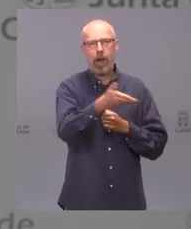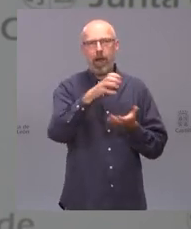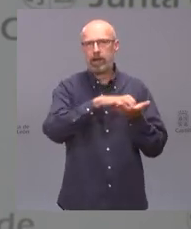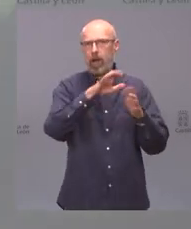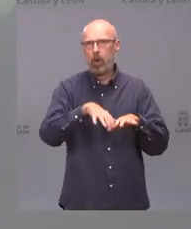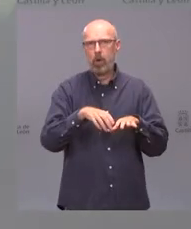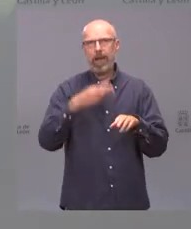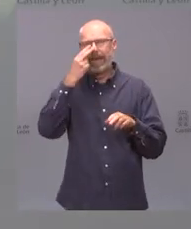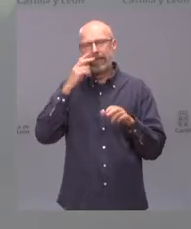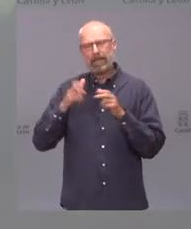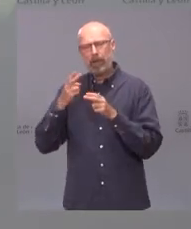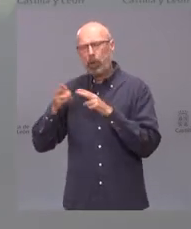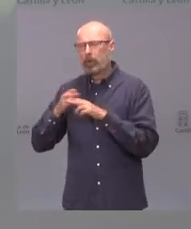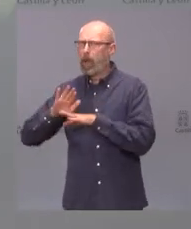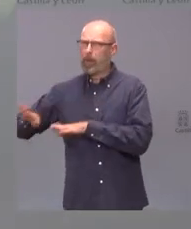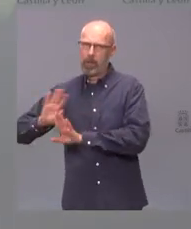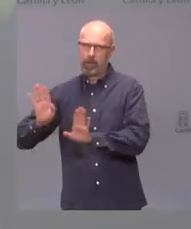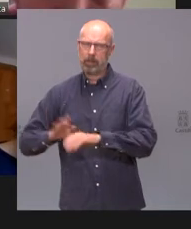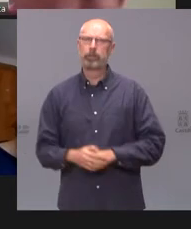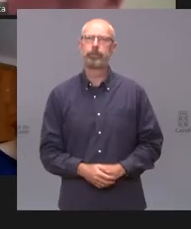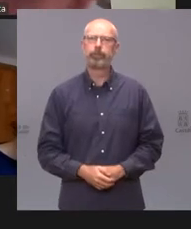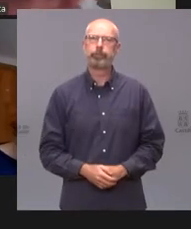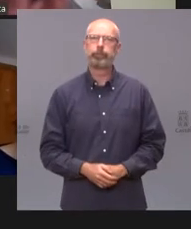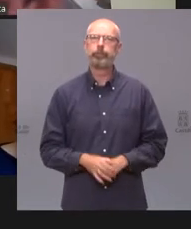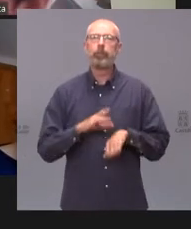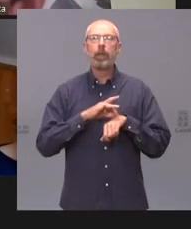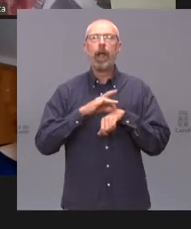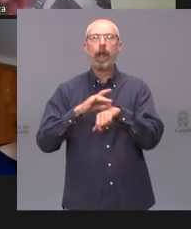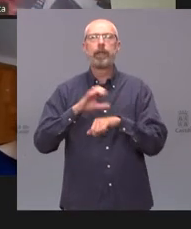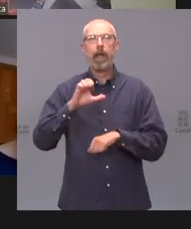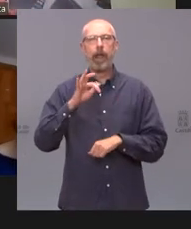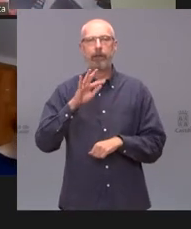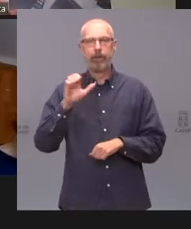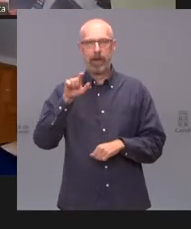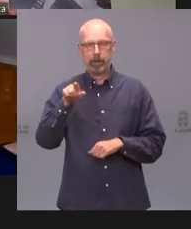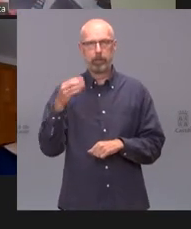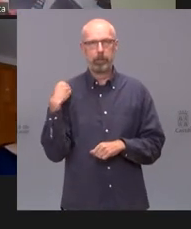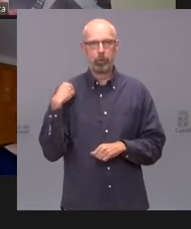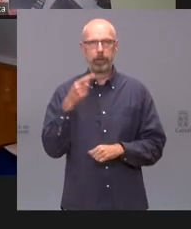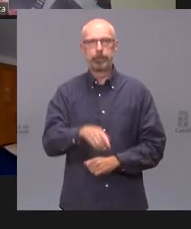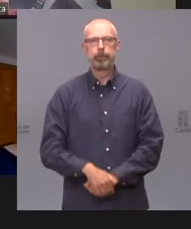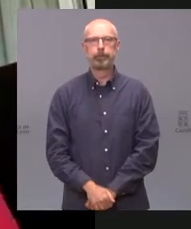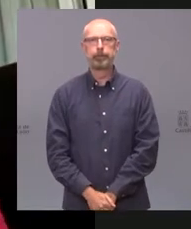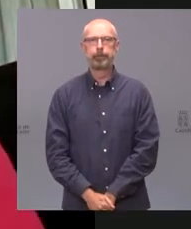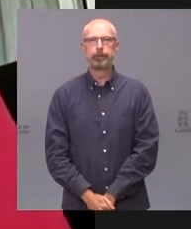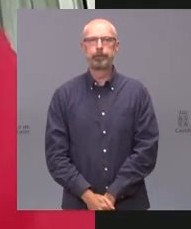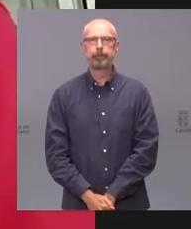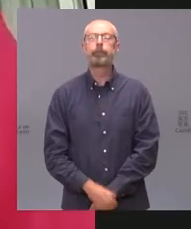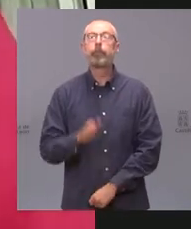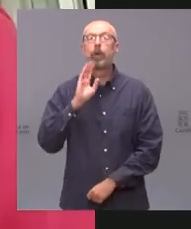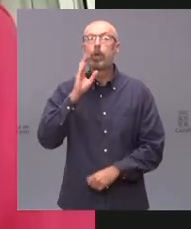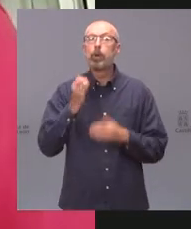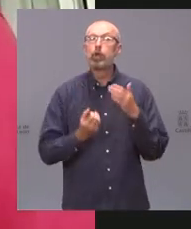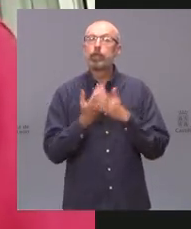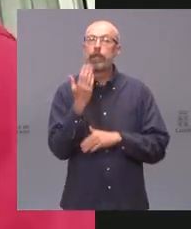partida En la agencia EFE tenemos esta mañana a Óscar Rodríguez buenos días Óscar Hola buenos días